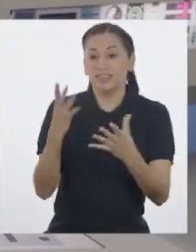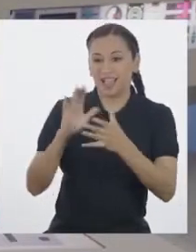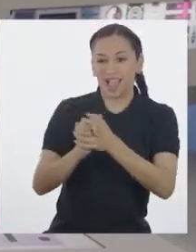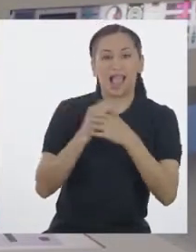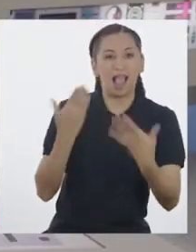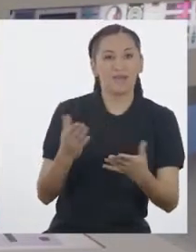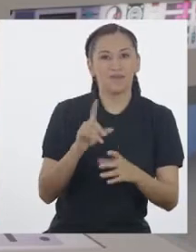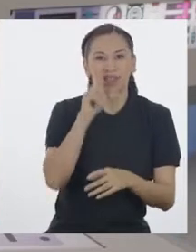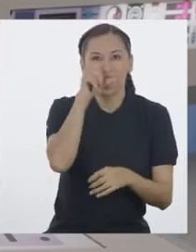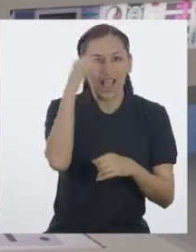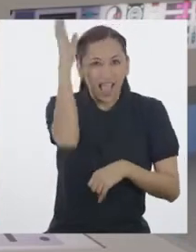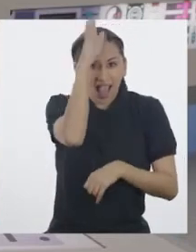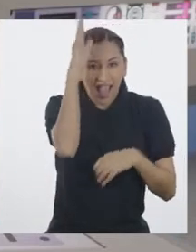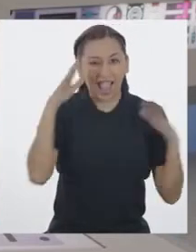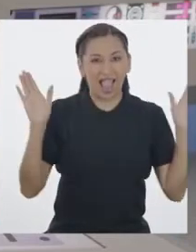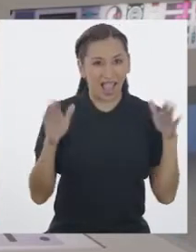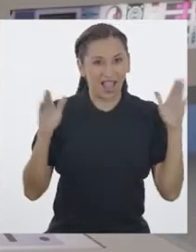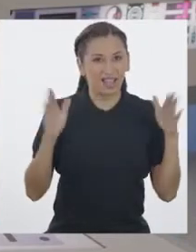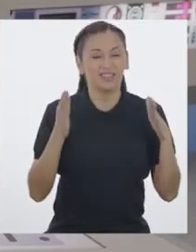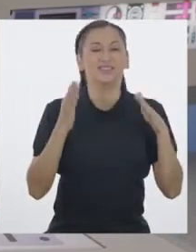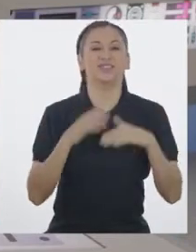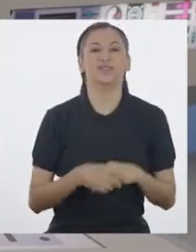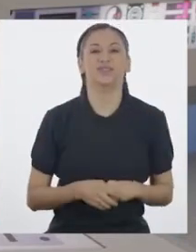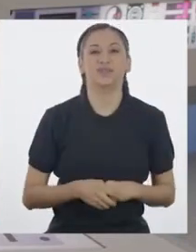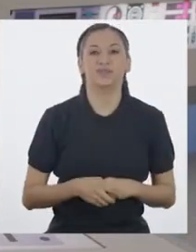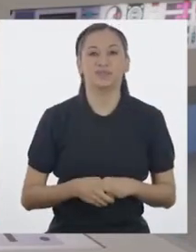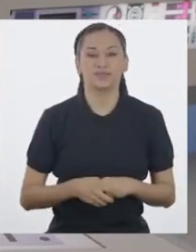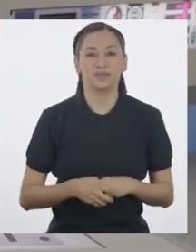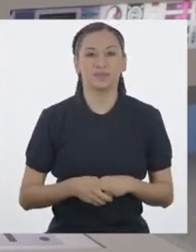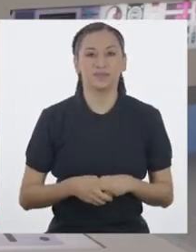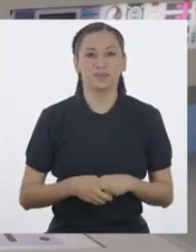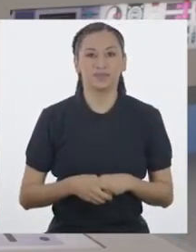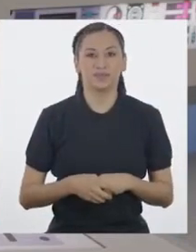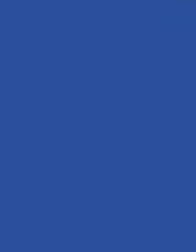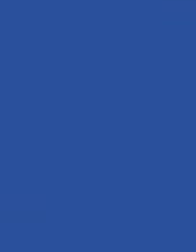querido amigo Héctor Gallo de la Roca. ¡Cucuracú!